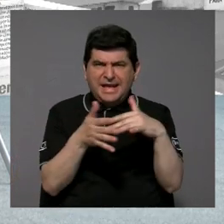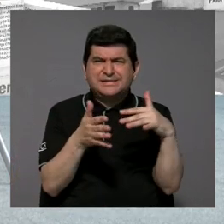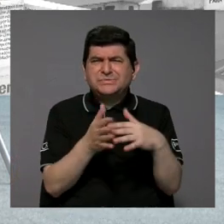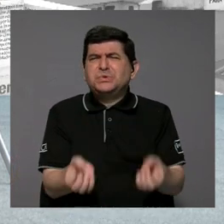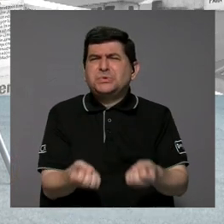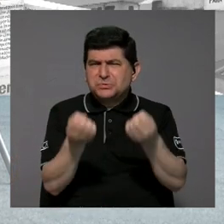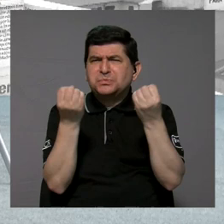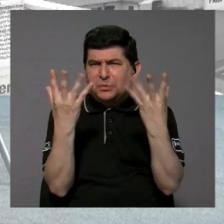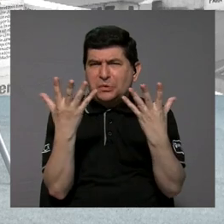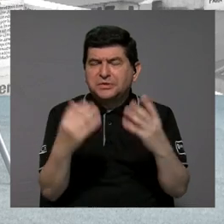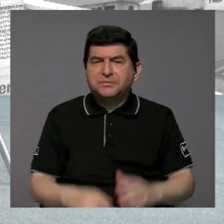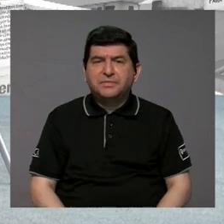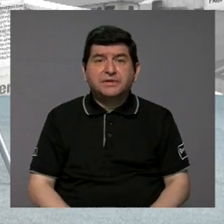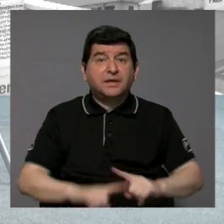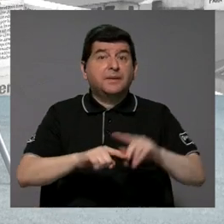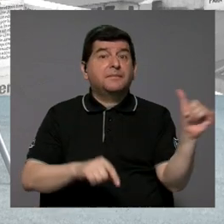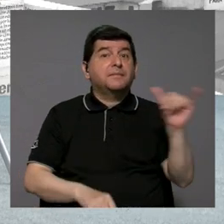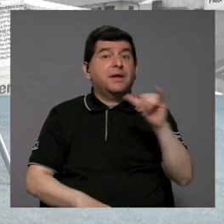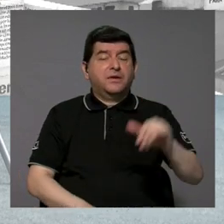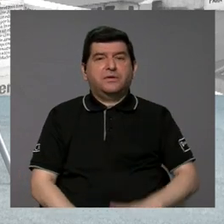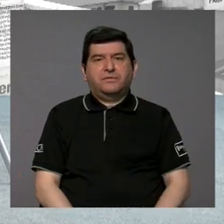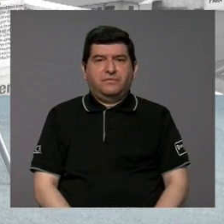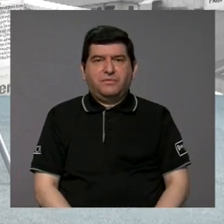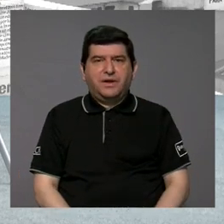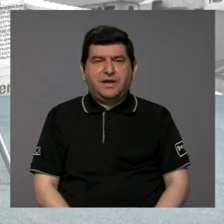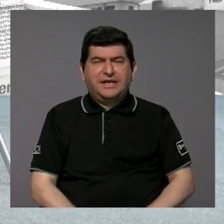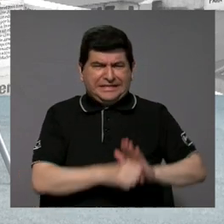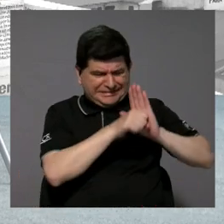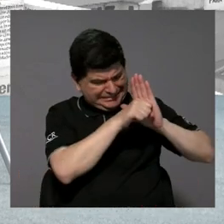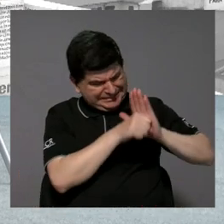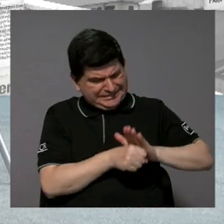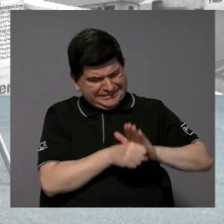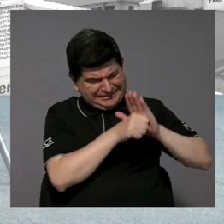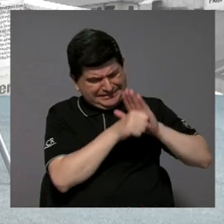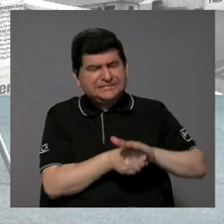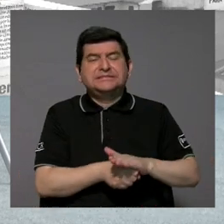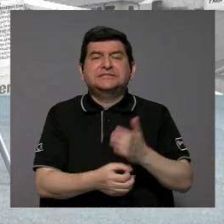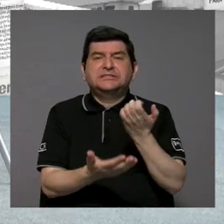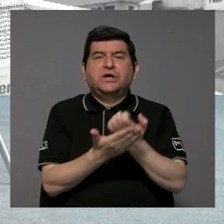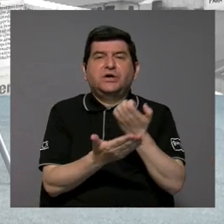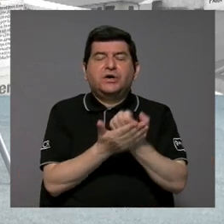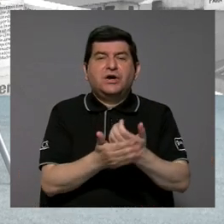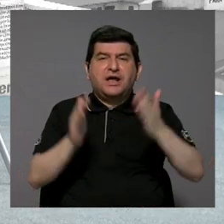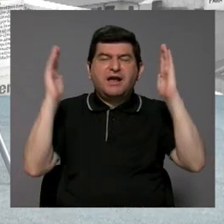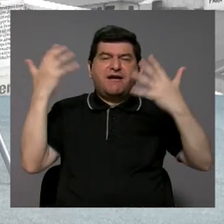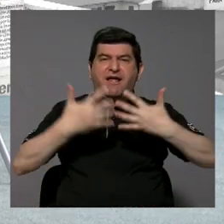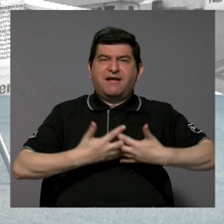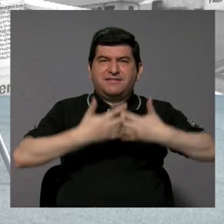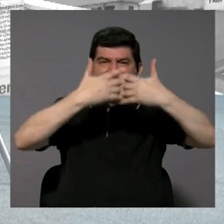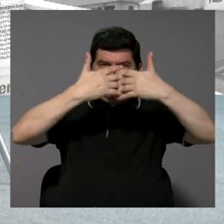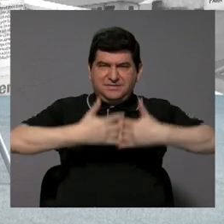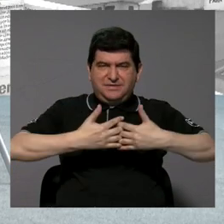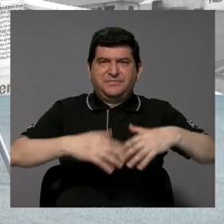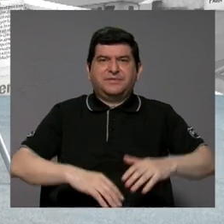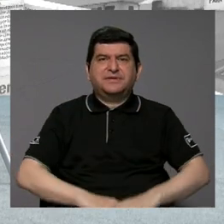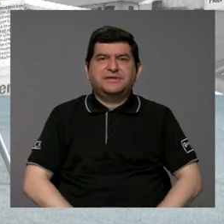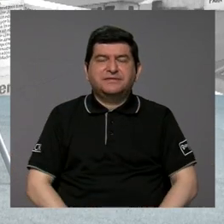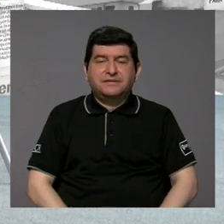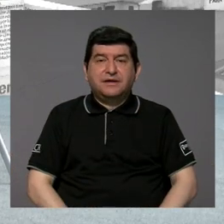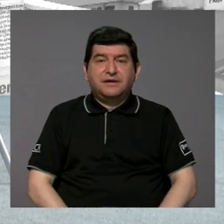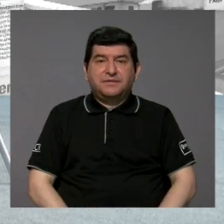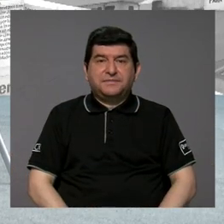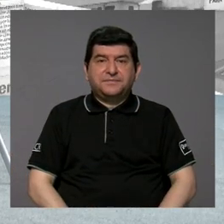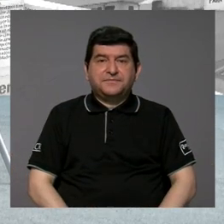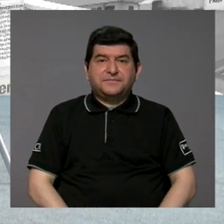estudios, pero igual hay una gran presión económica de las grandes compañías que cada vez son más